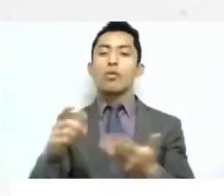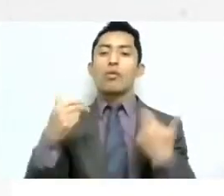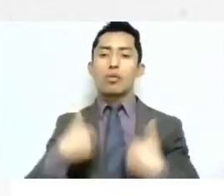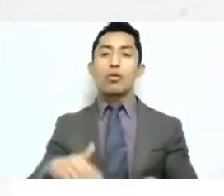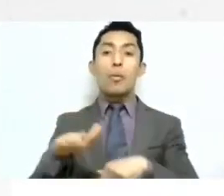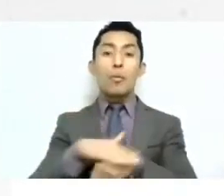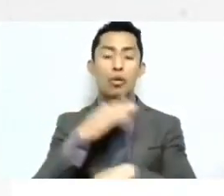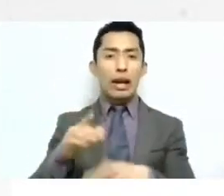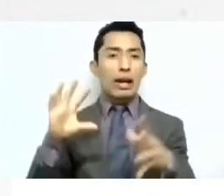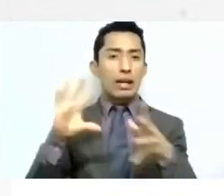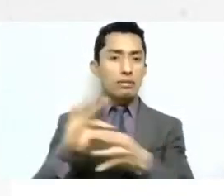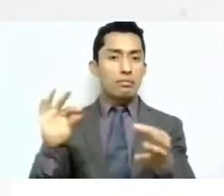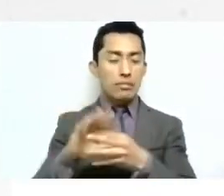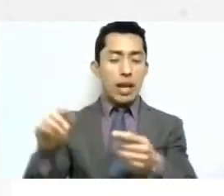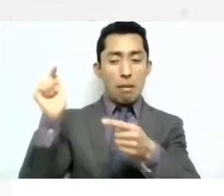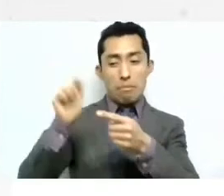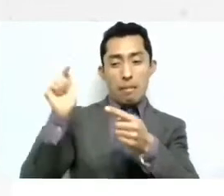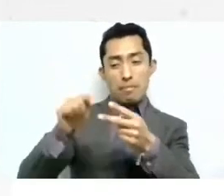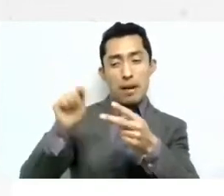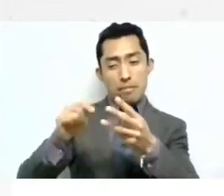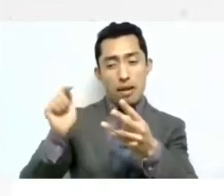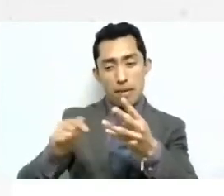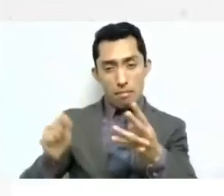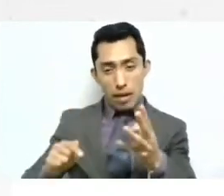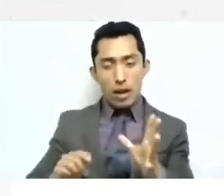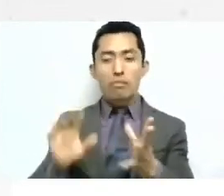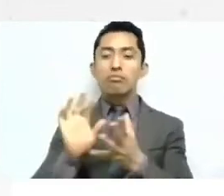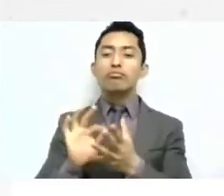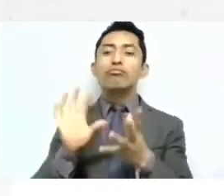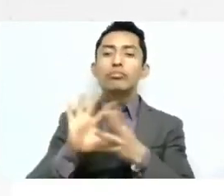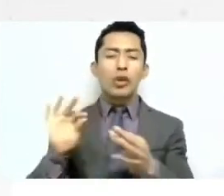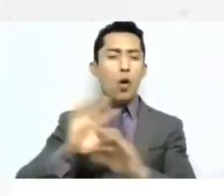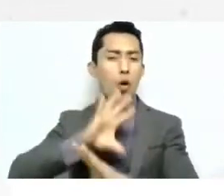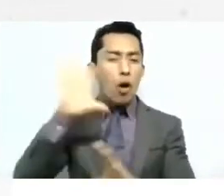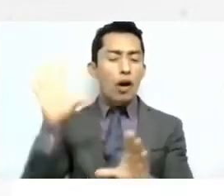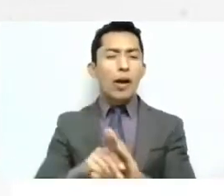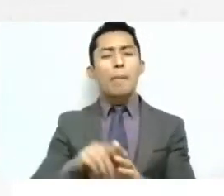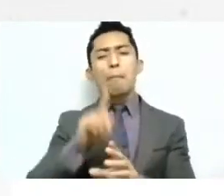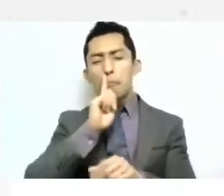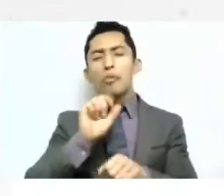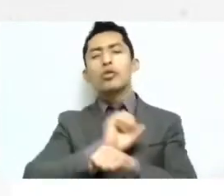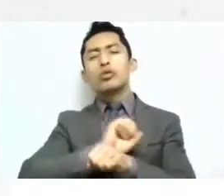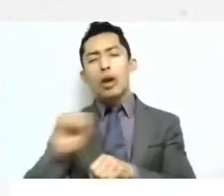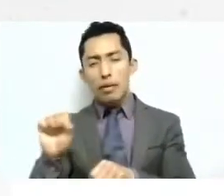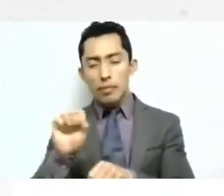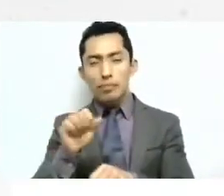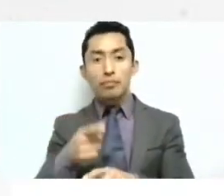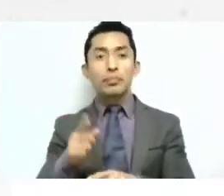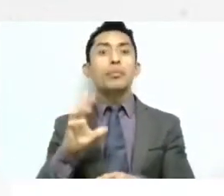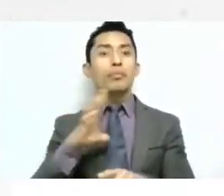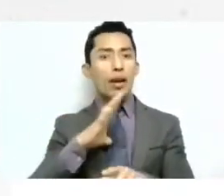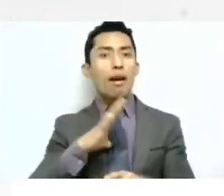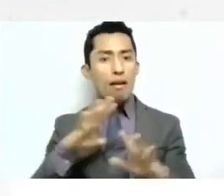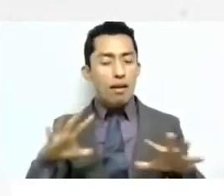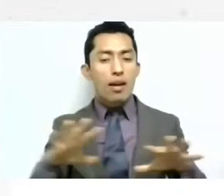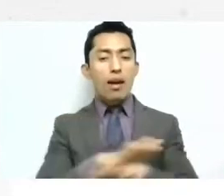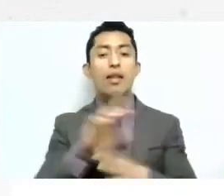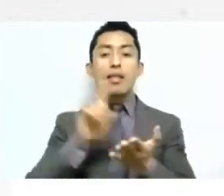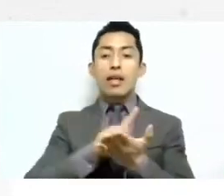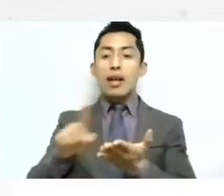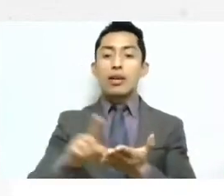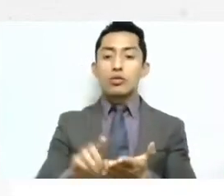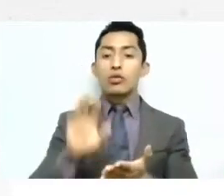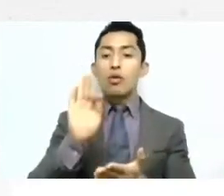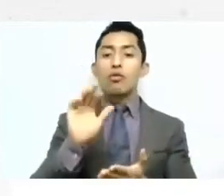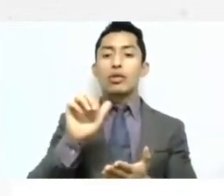un poquito de todo y te lo va desmenuzando muy fácil muy ligero y esta evolución de los derechos fundamentales